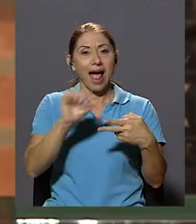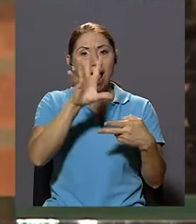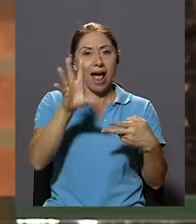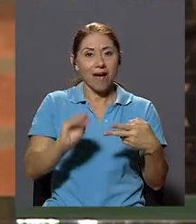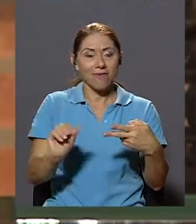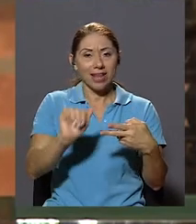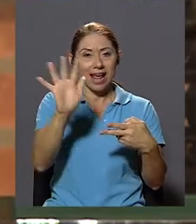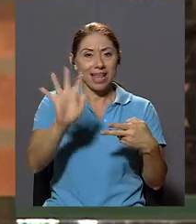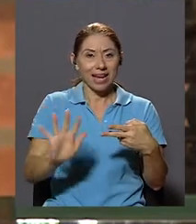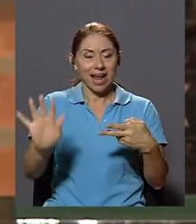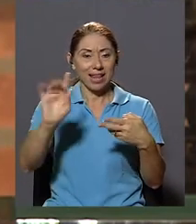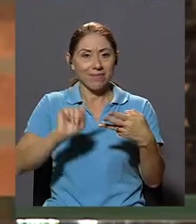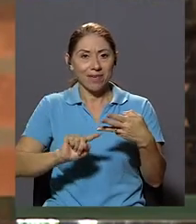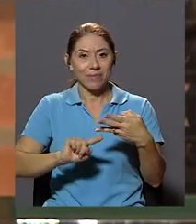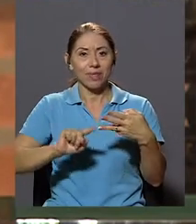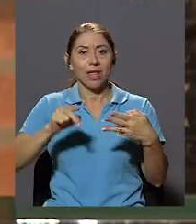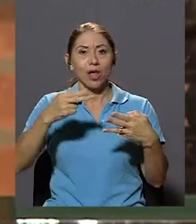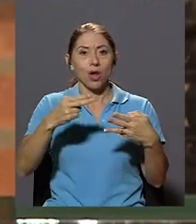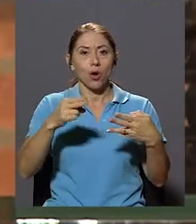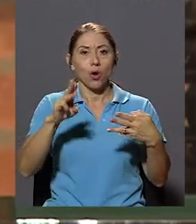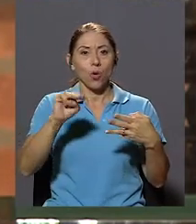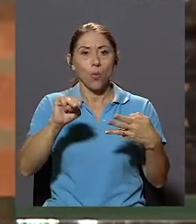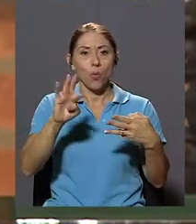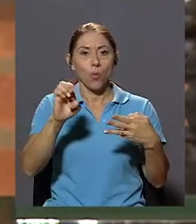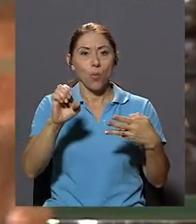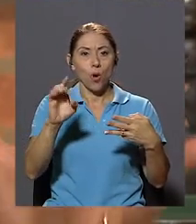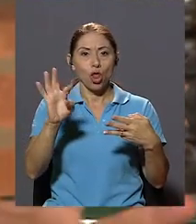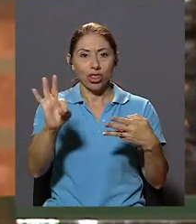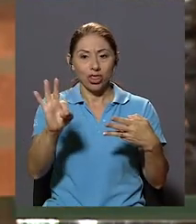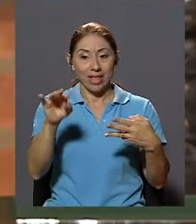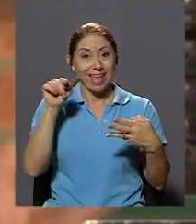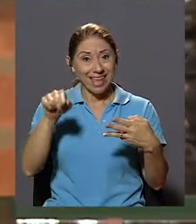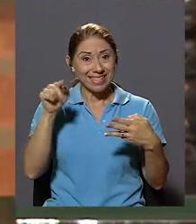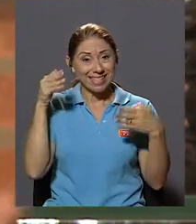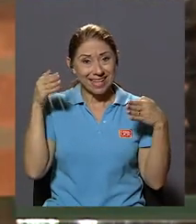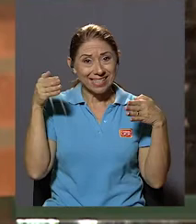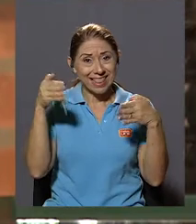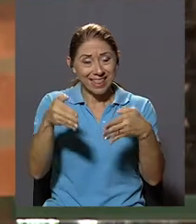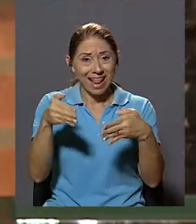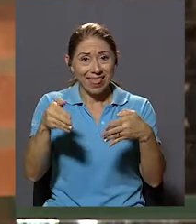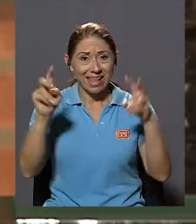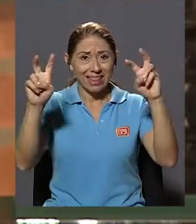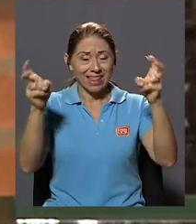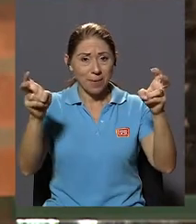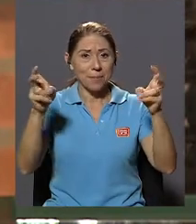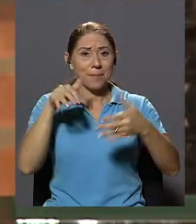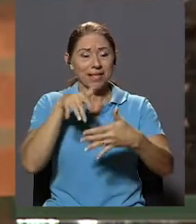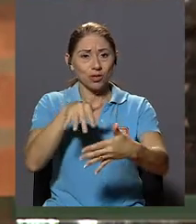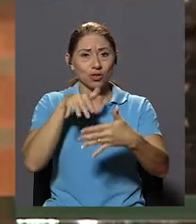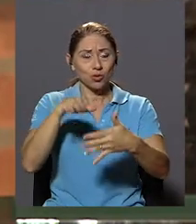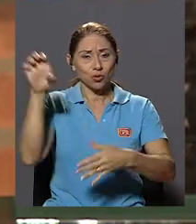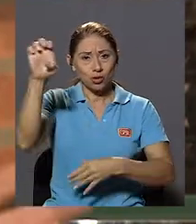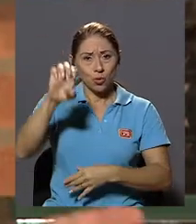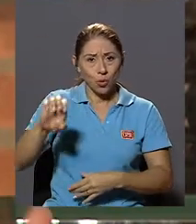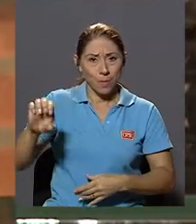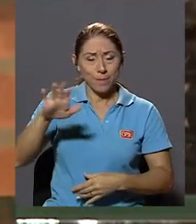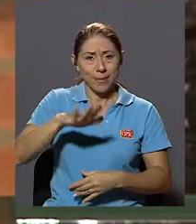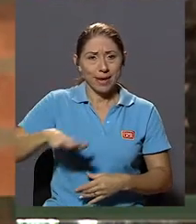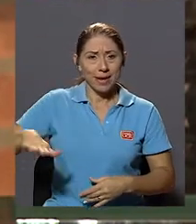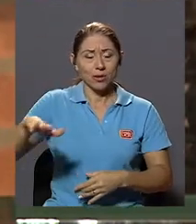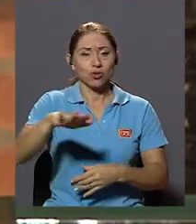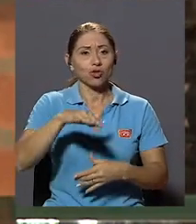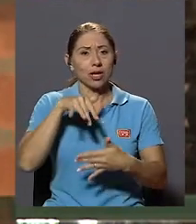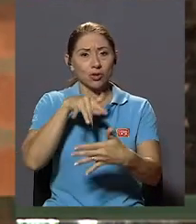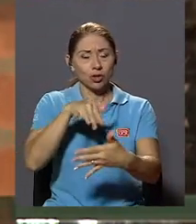Luego la cátedra Humboldt Que está centrada en el tema muy amplio De los estudios europeos Y los